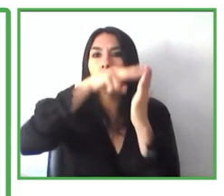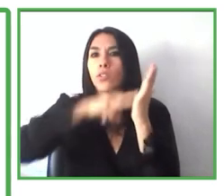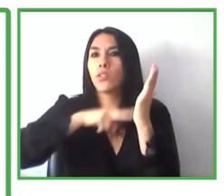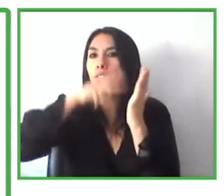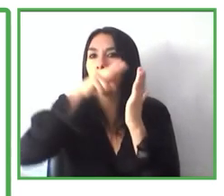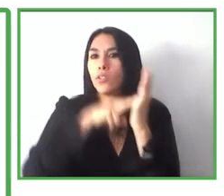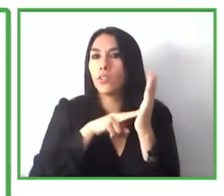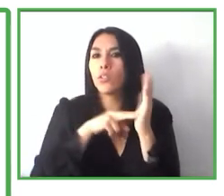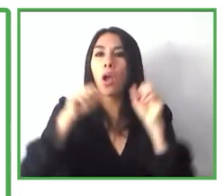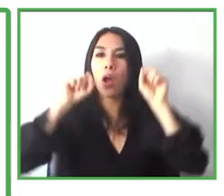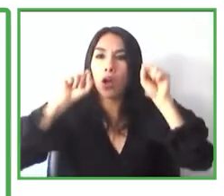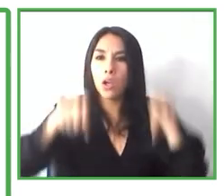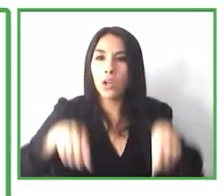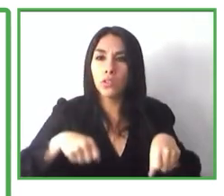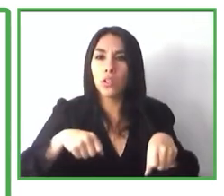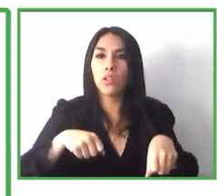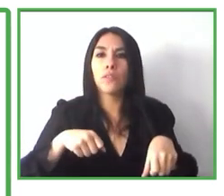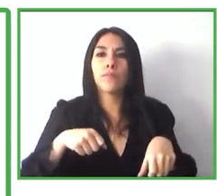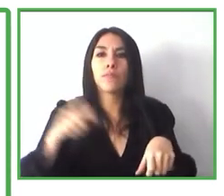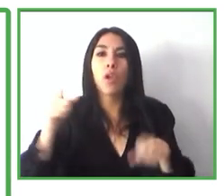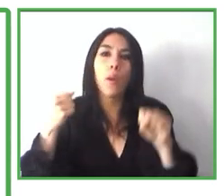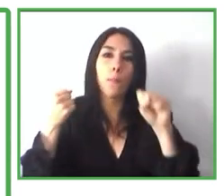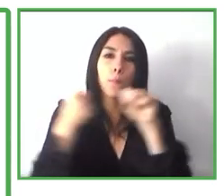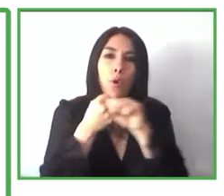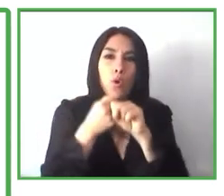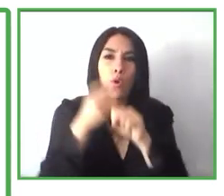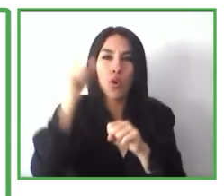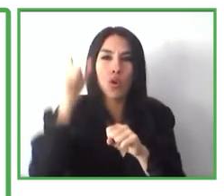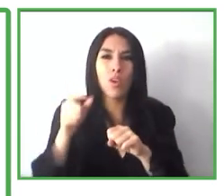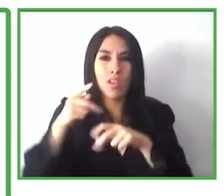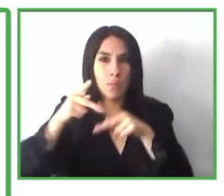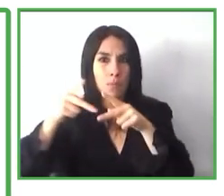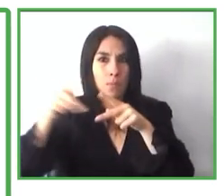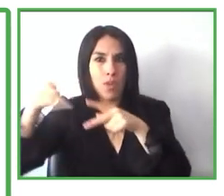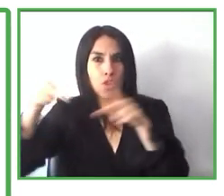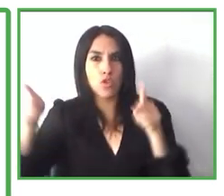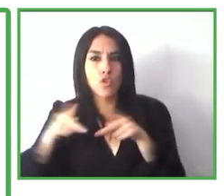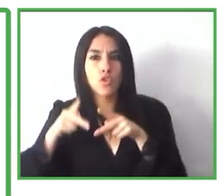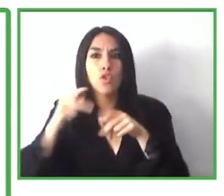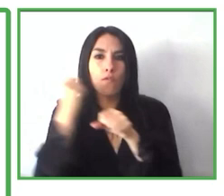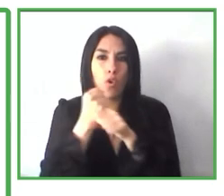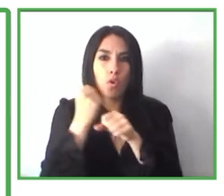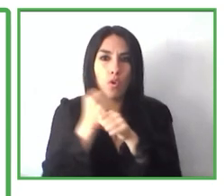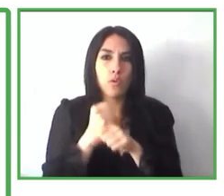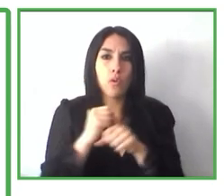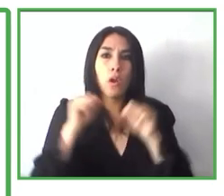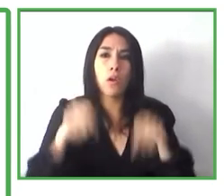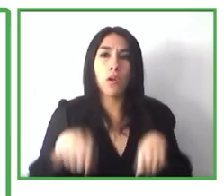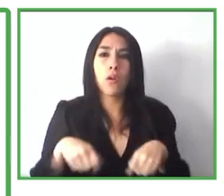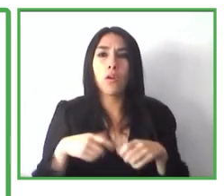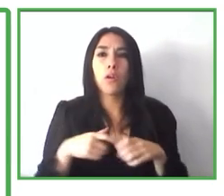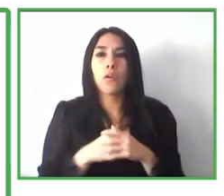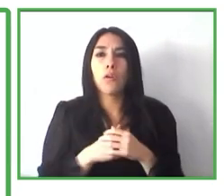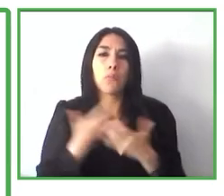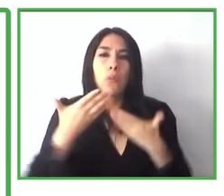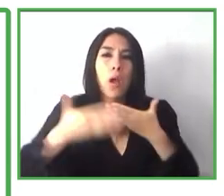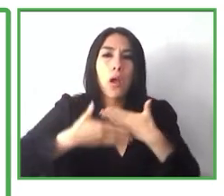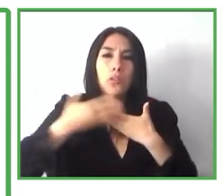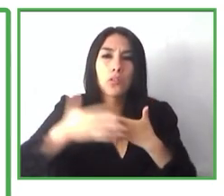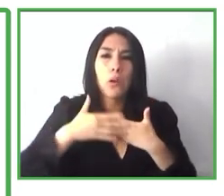laboral. Puede ser algo tan simple como dónde es correcto dejar tu chaqueta o tu almuerzo